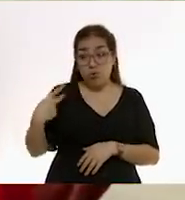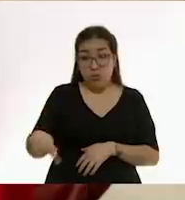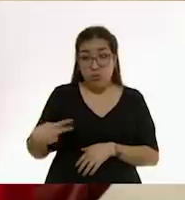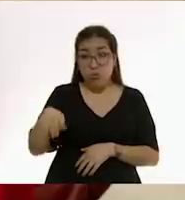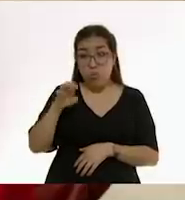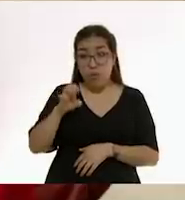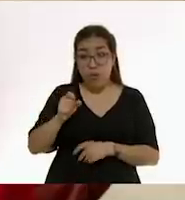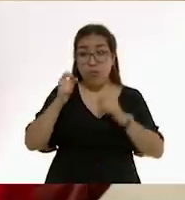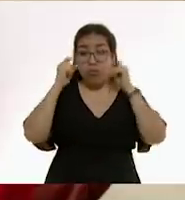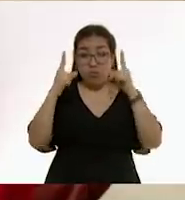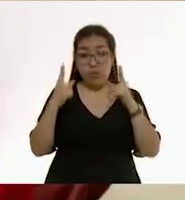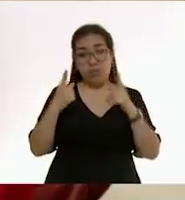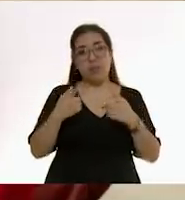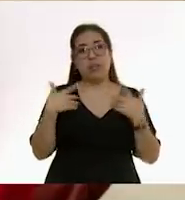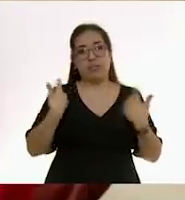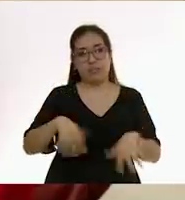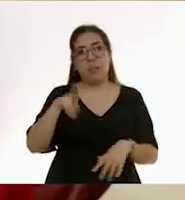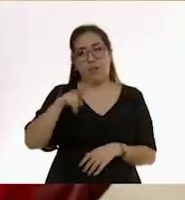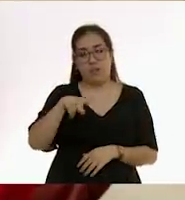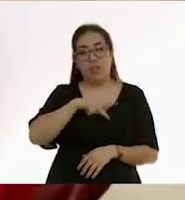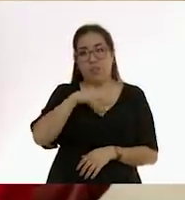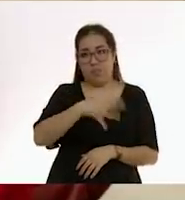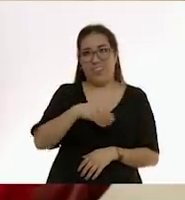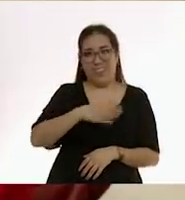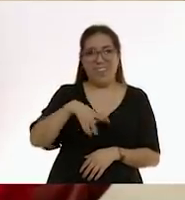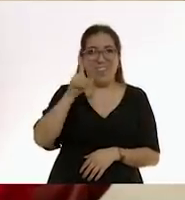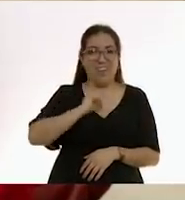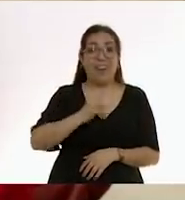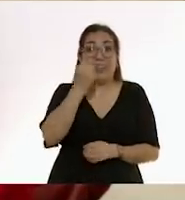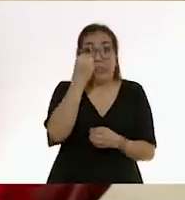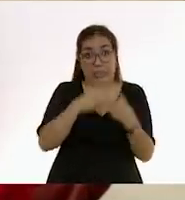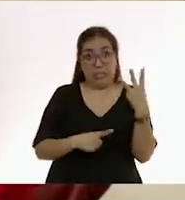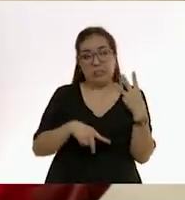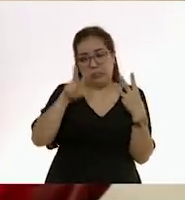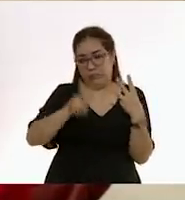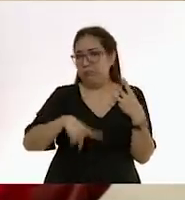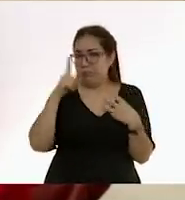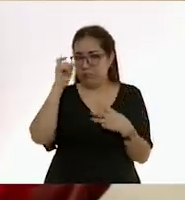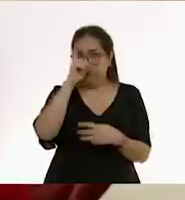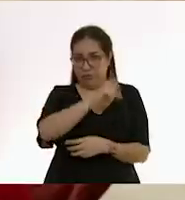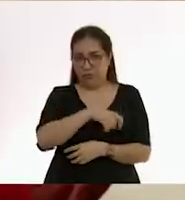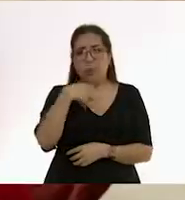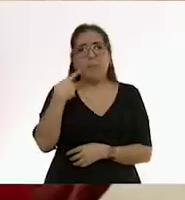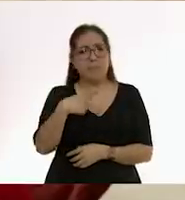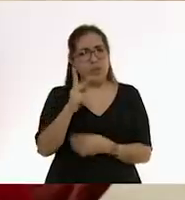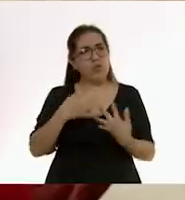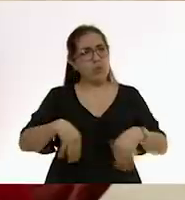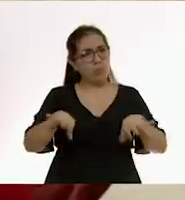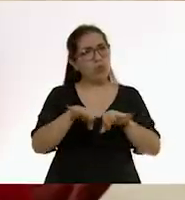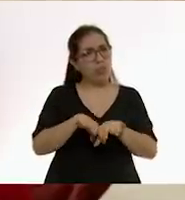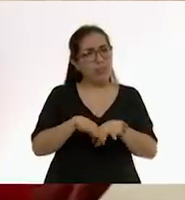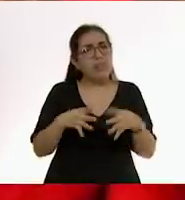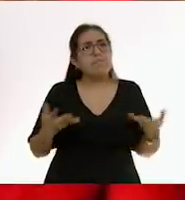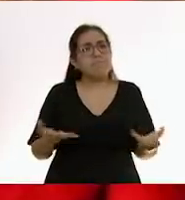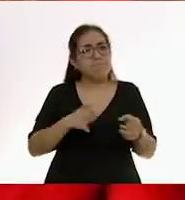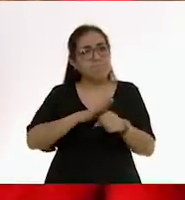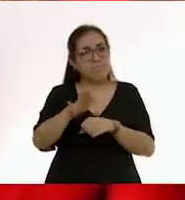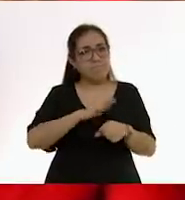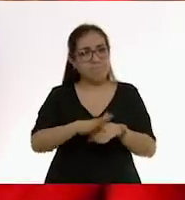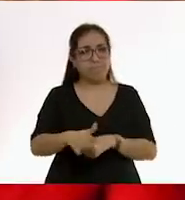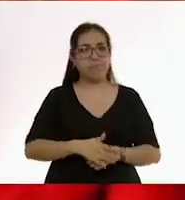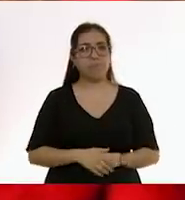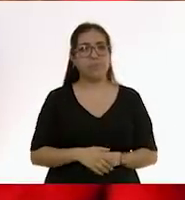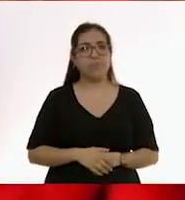entiendo. Tengo tres hijas, lo viví, es muy difícil. Pero es bien interesante y bien importante entender que es